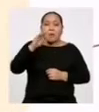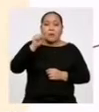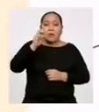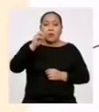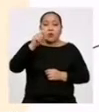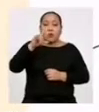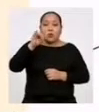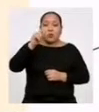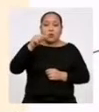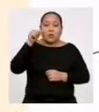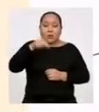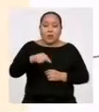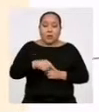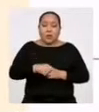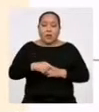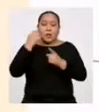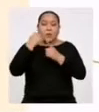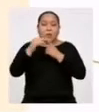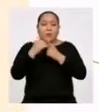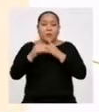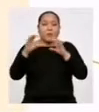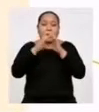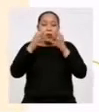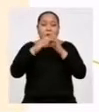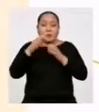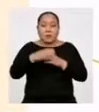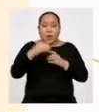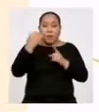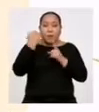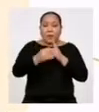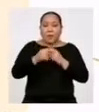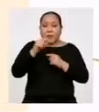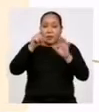absoluta del intervalo de la clase mediana Que es 6